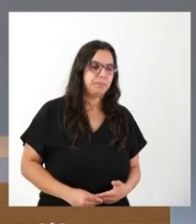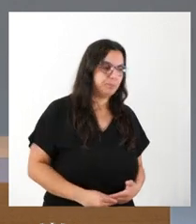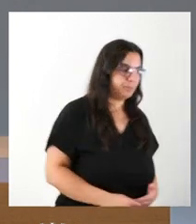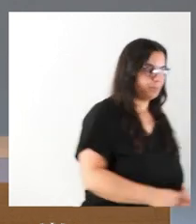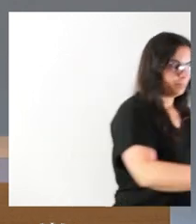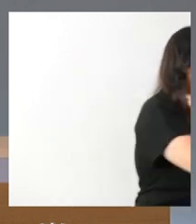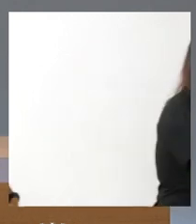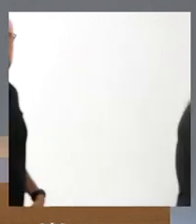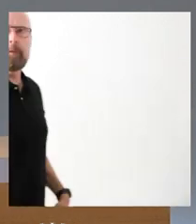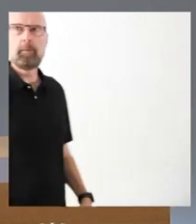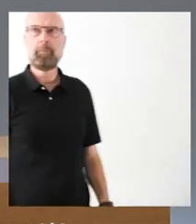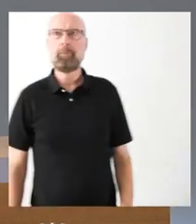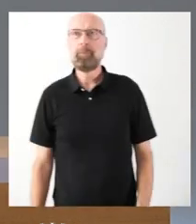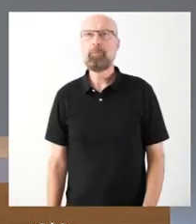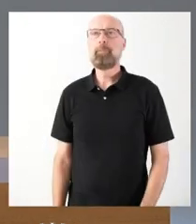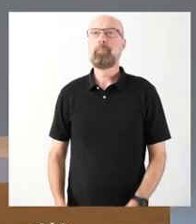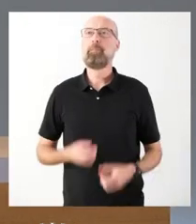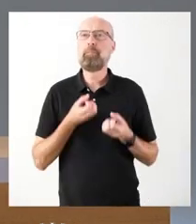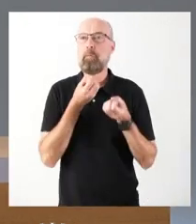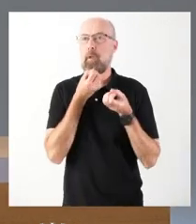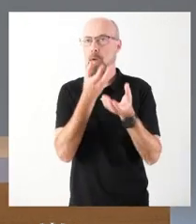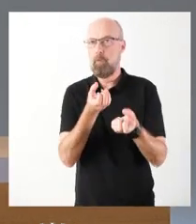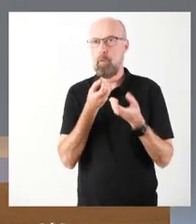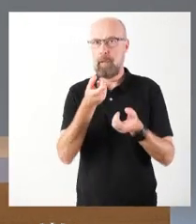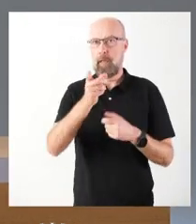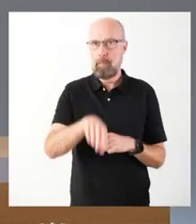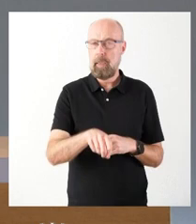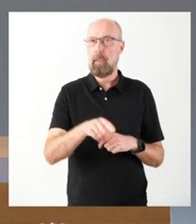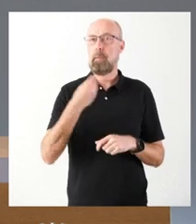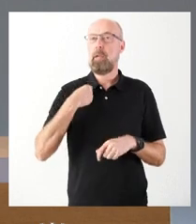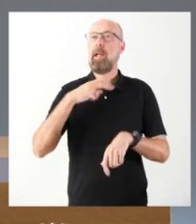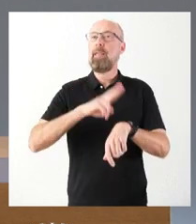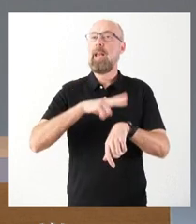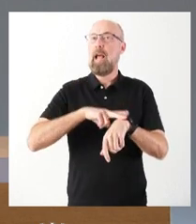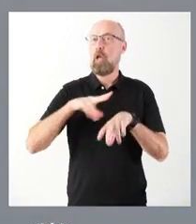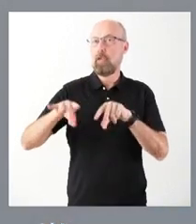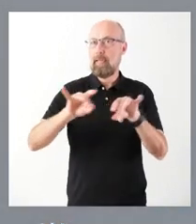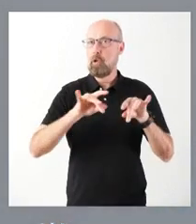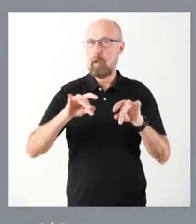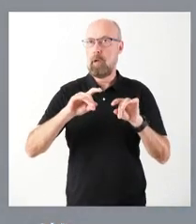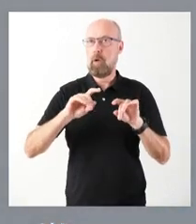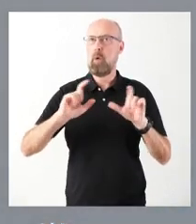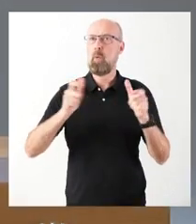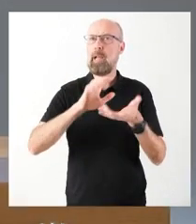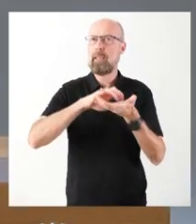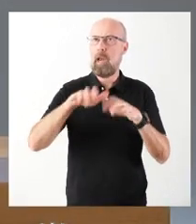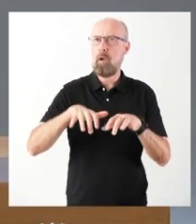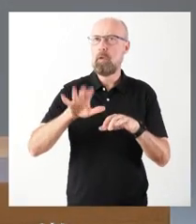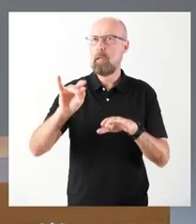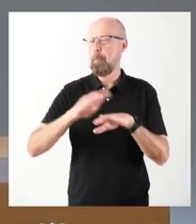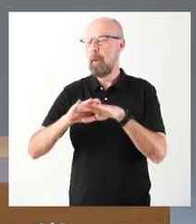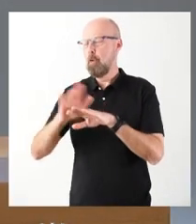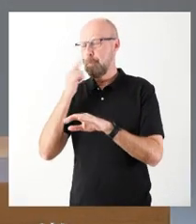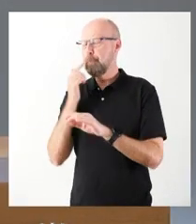informarles que el delegado territorial de la Junta de Castilla… Bueno,